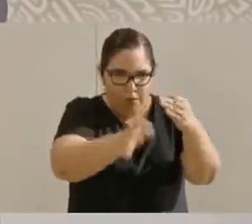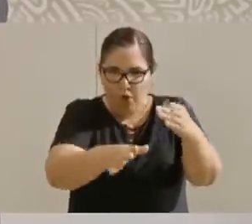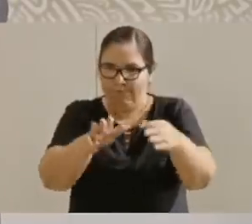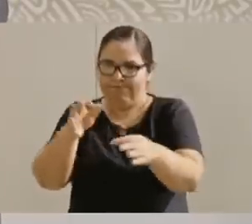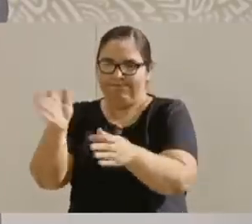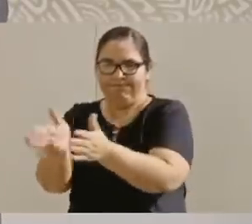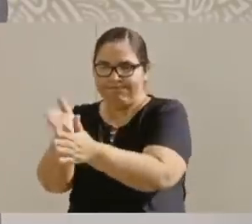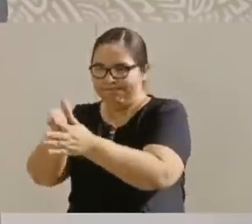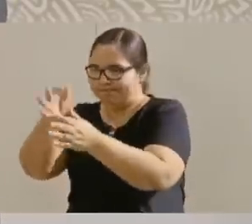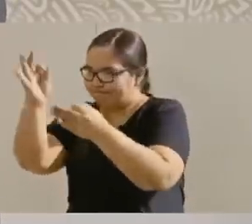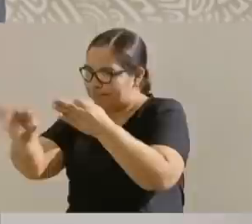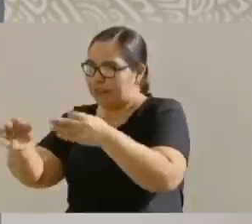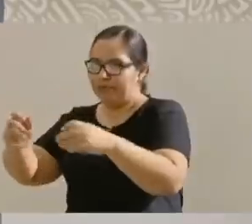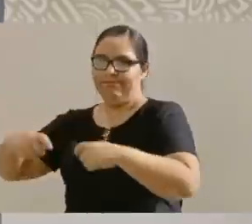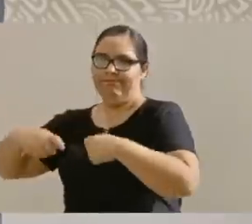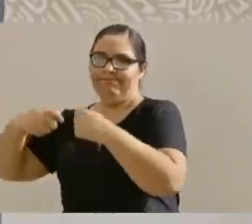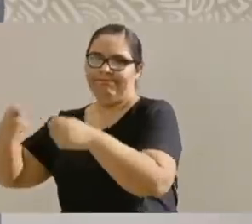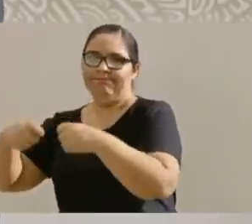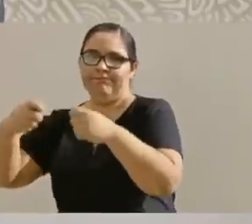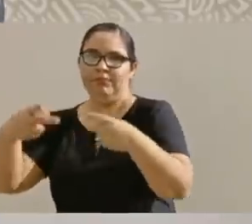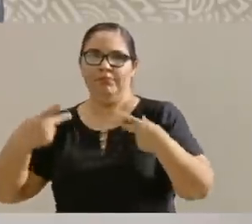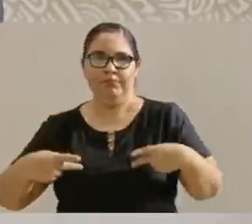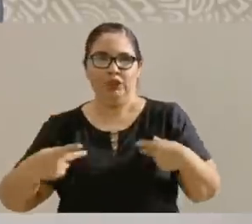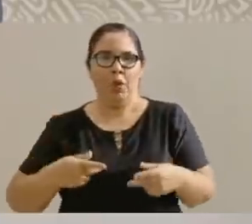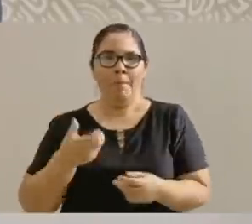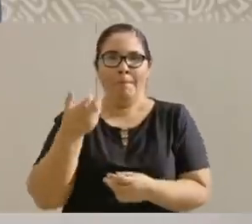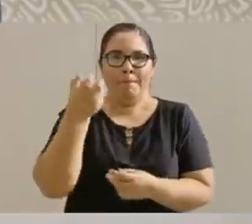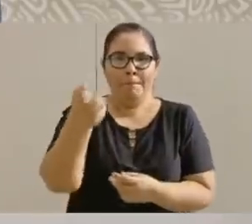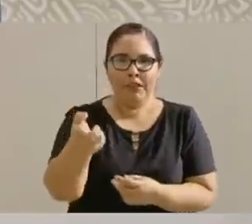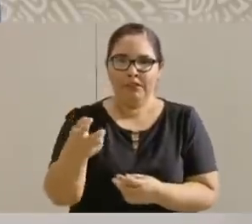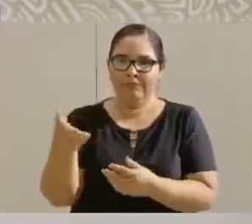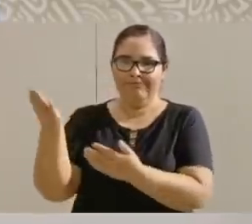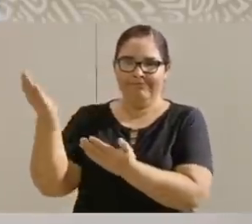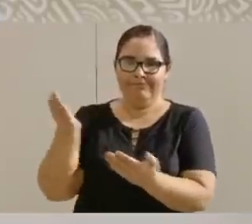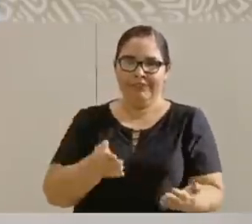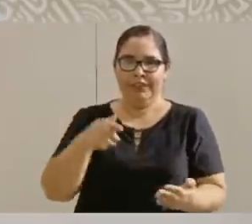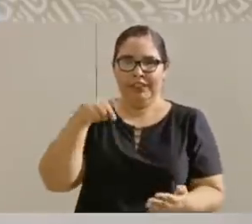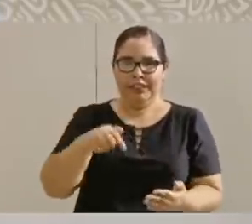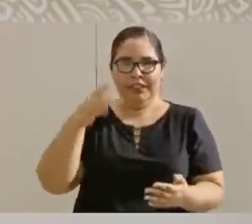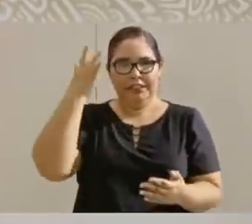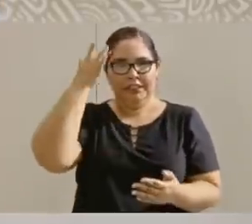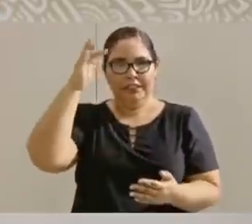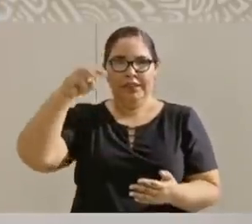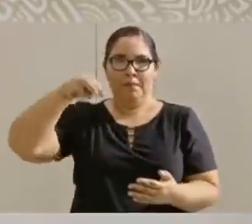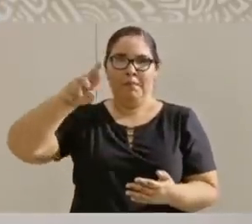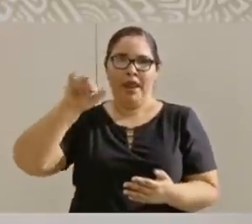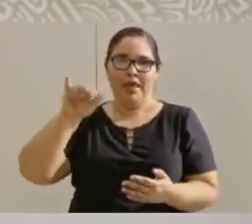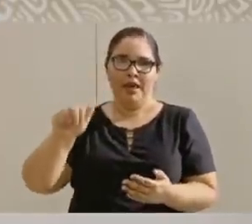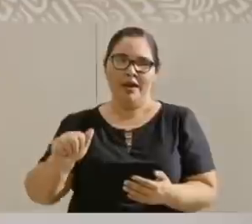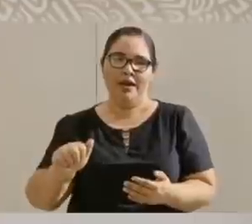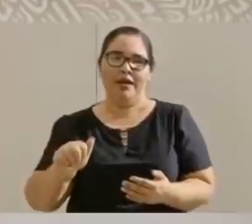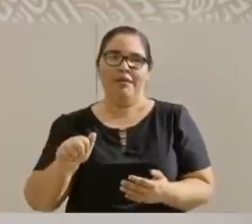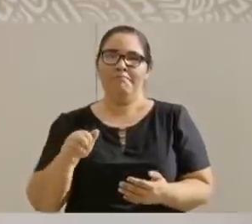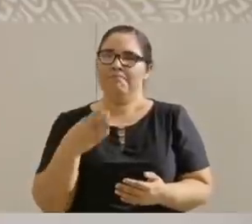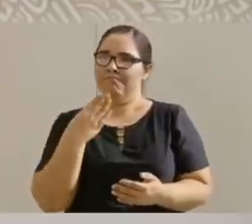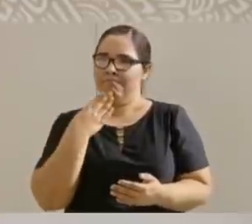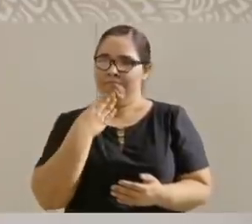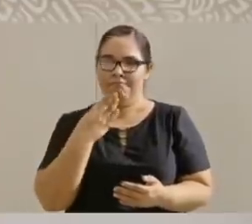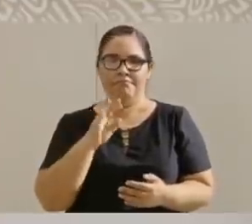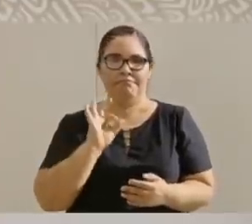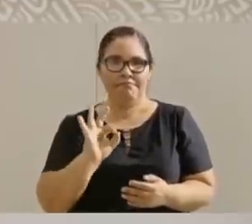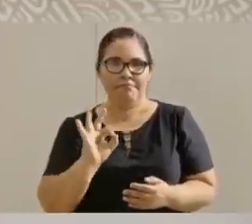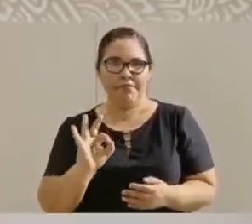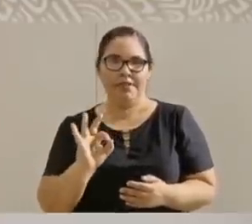Por eso estamos aquí, en Santa María, qué bien que ya